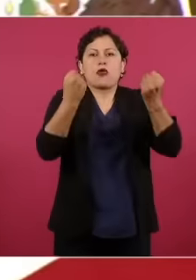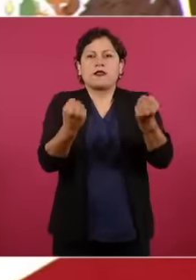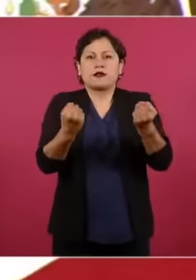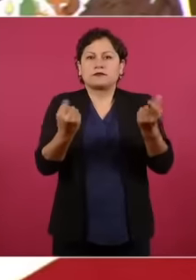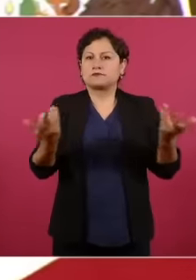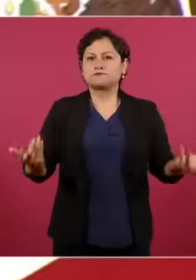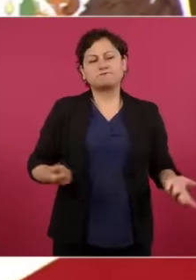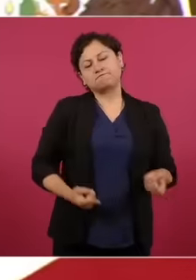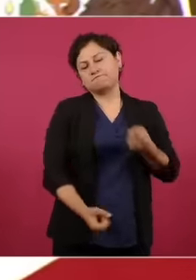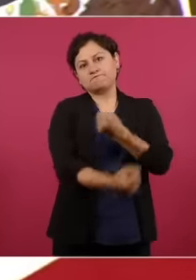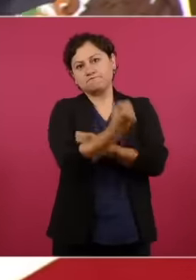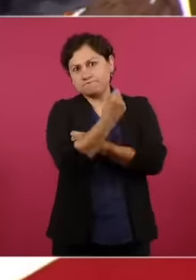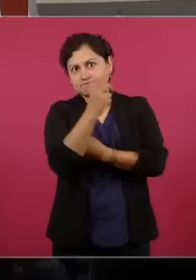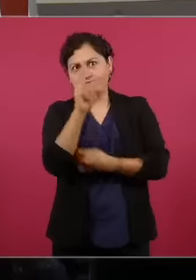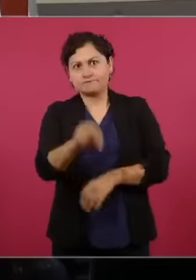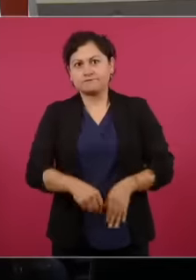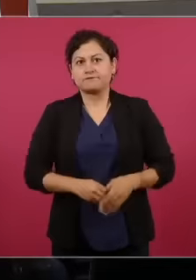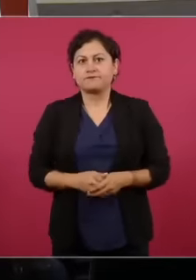carajo Con eso